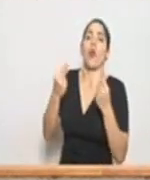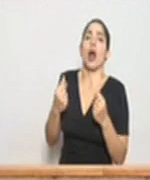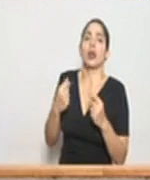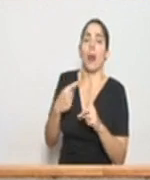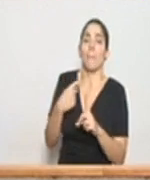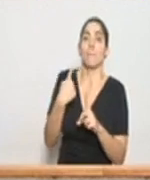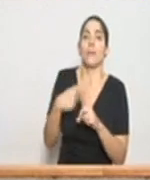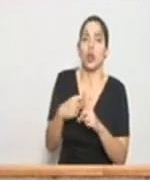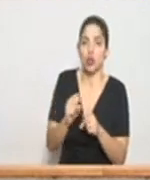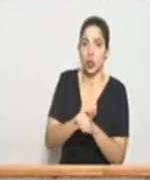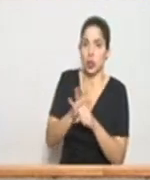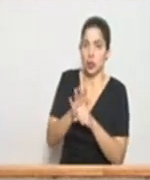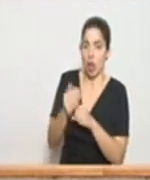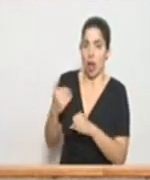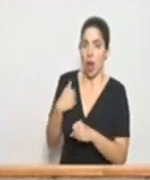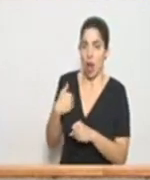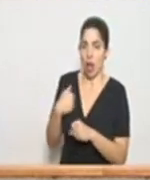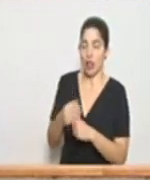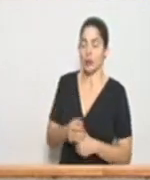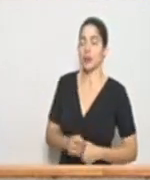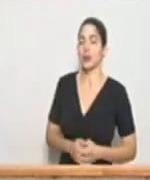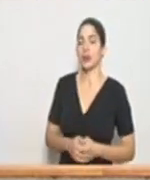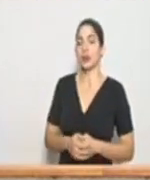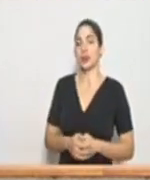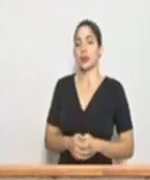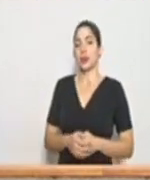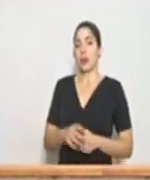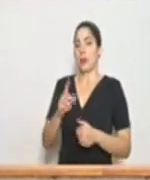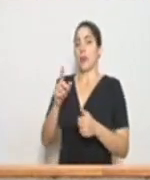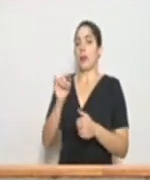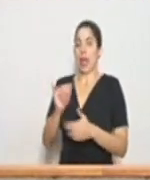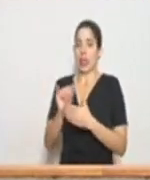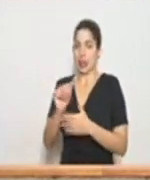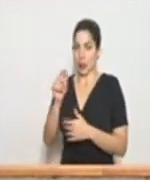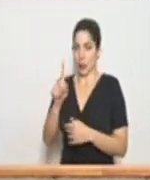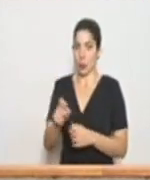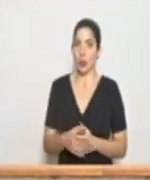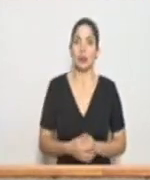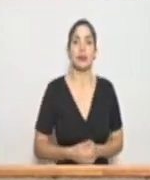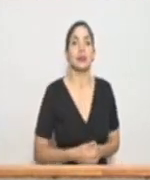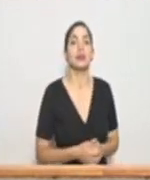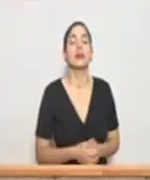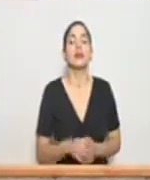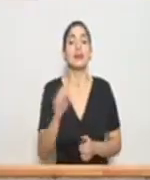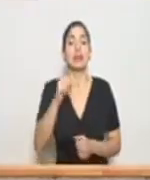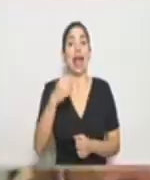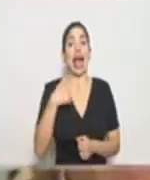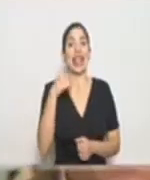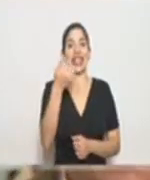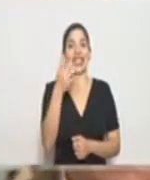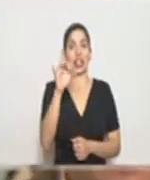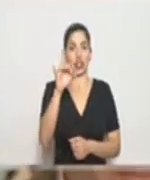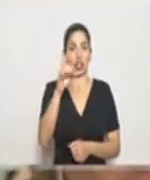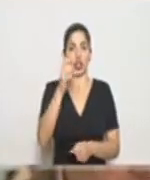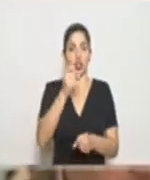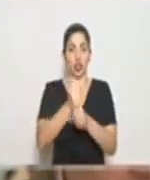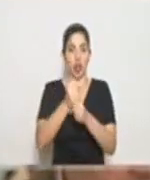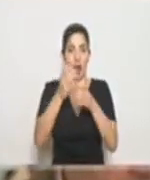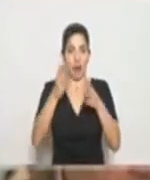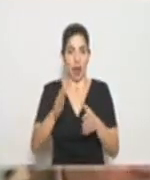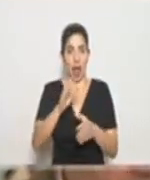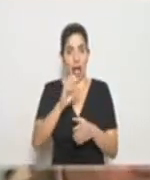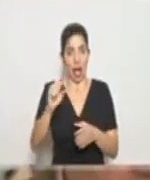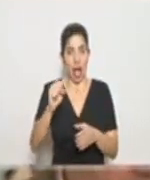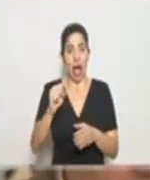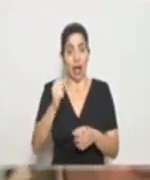positivo con las pruebas del COVID-19. Esa sería la siguiente pregunta. Sí, hay 18 funcionarios de la Caja